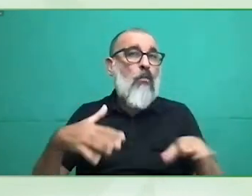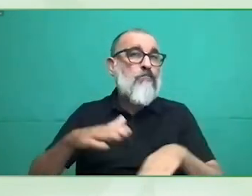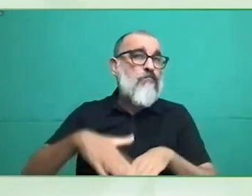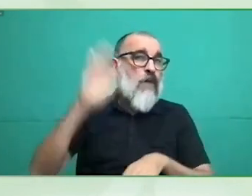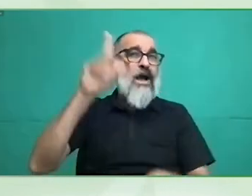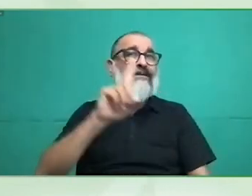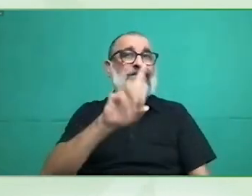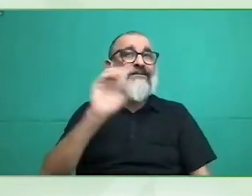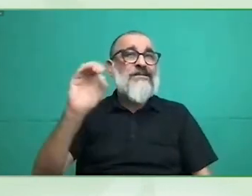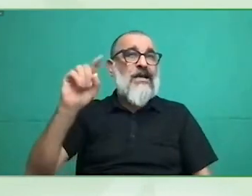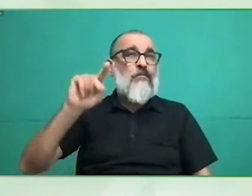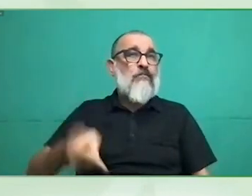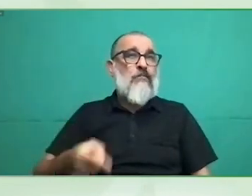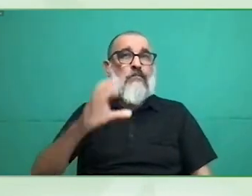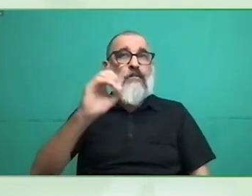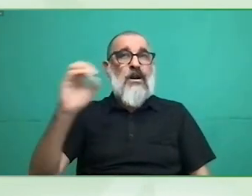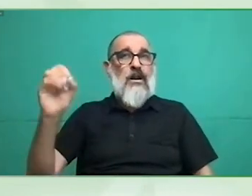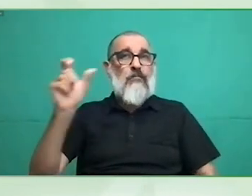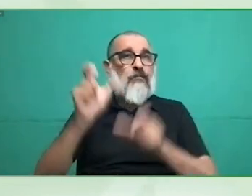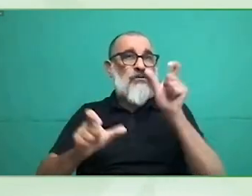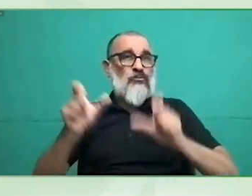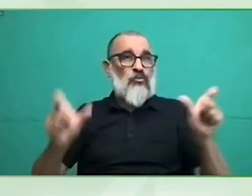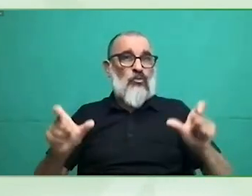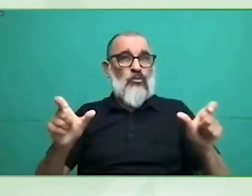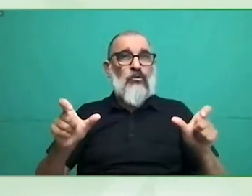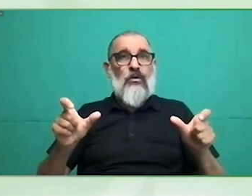una serie de limitaciones